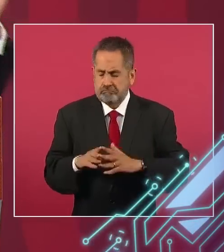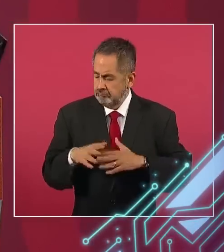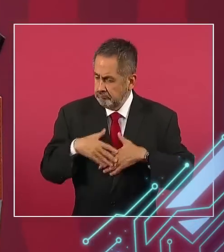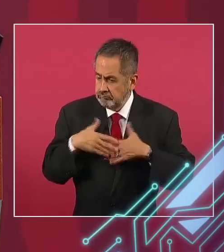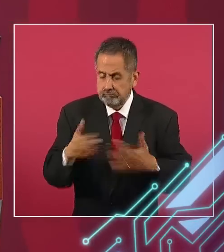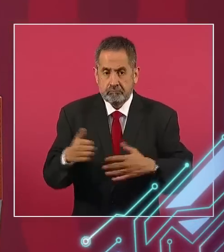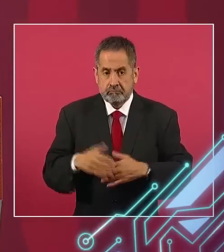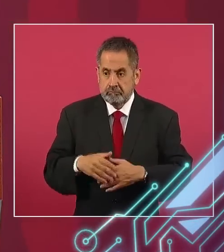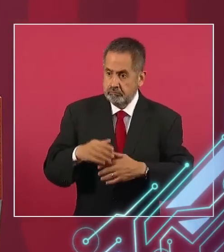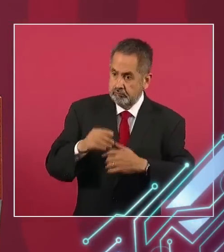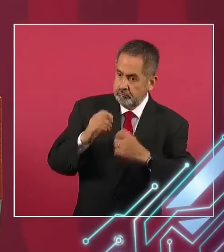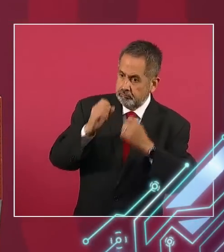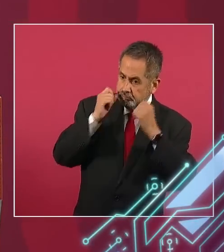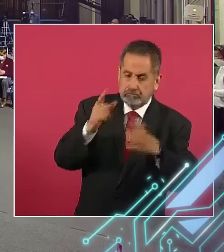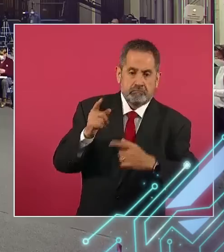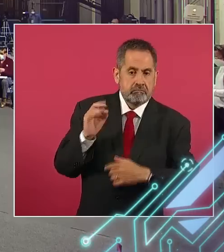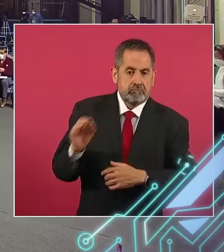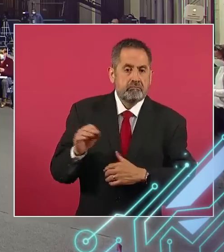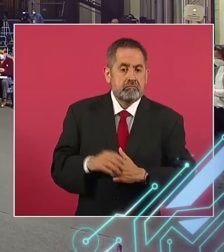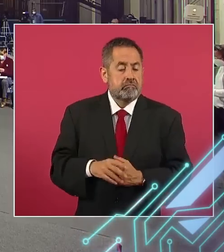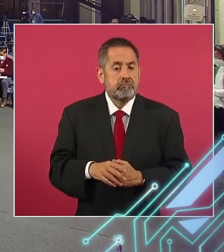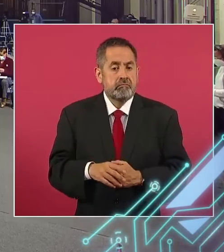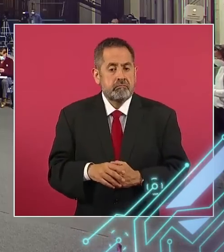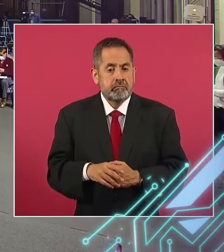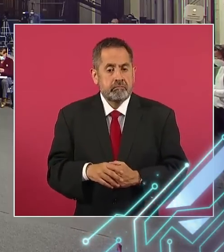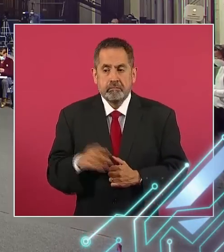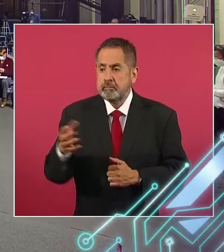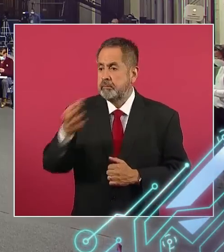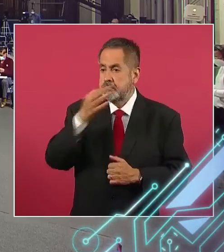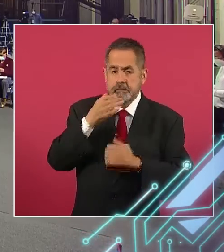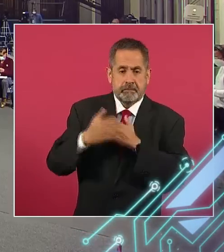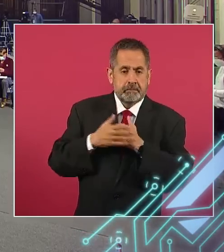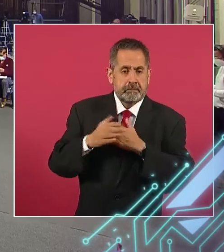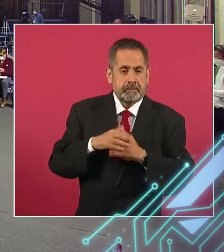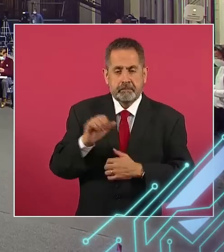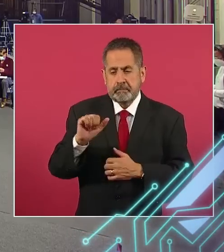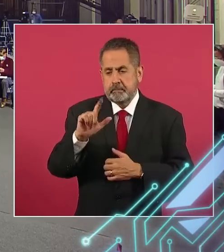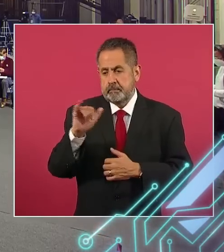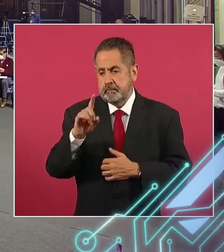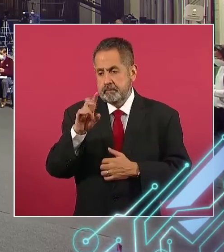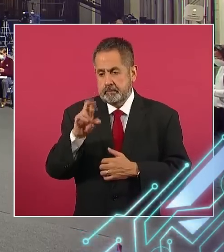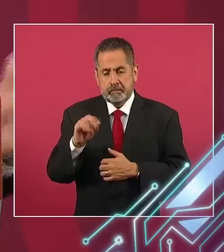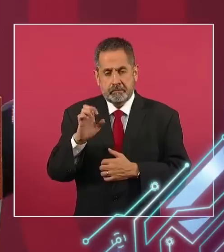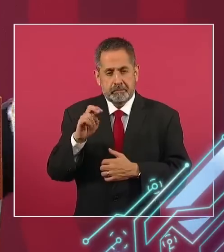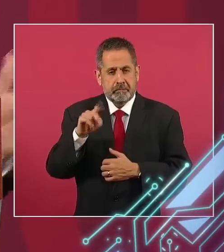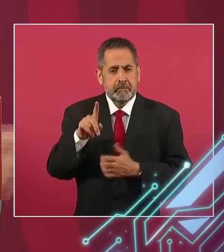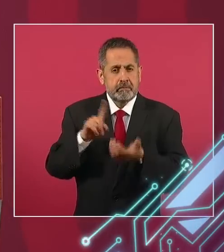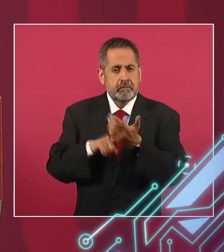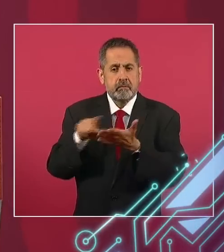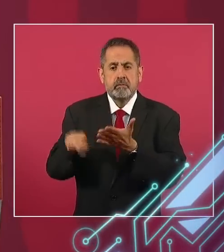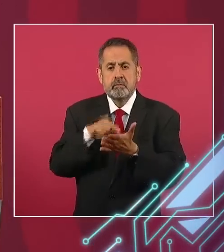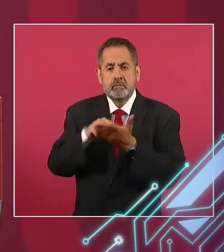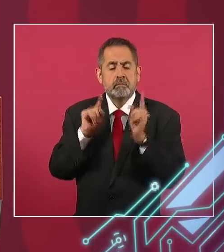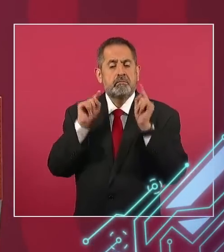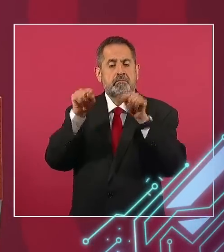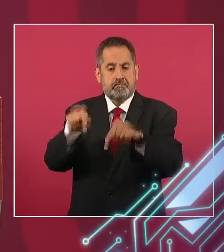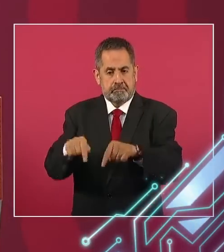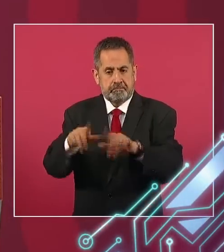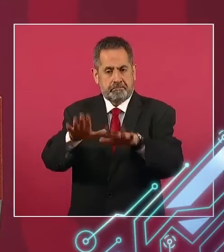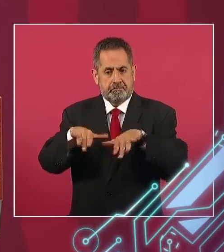hasta me sorprendió cuando me informó Alejandro Encinas de que se iba a hacer el acto